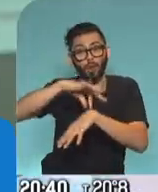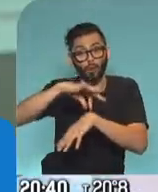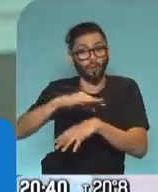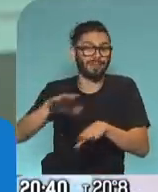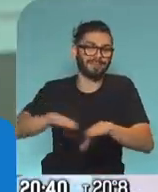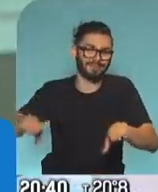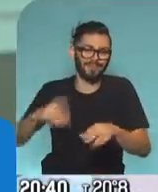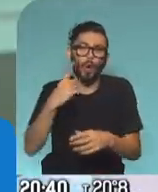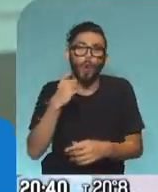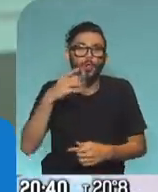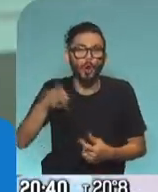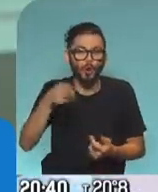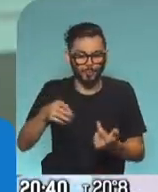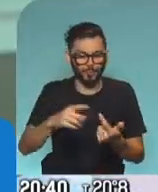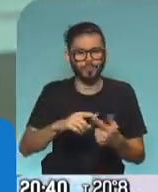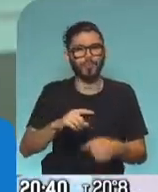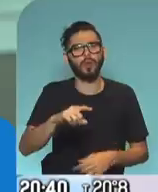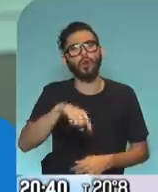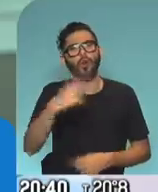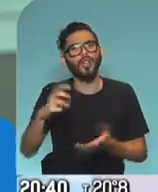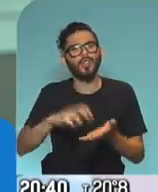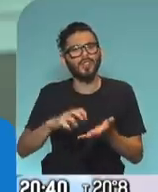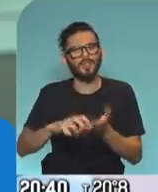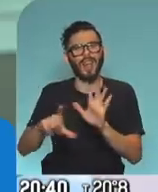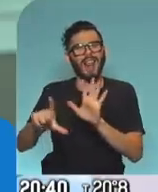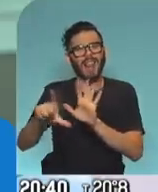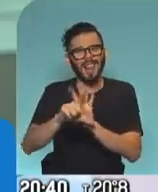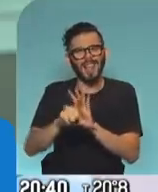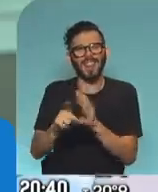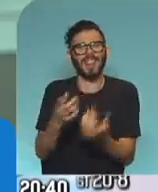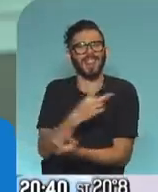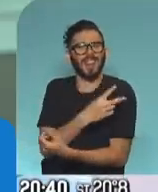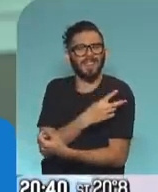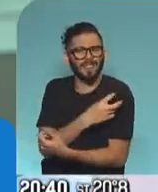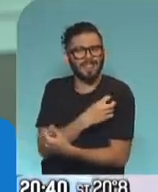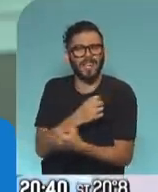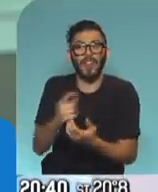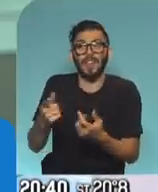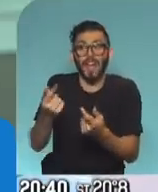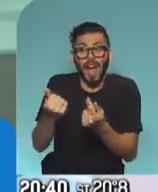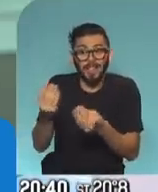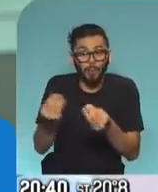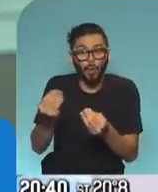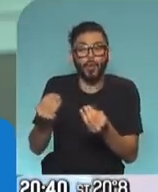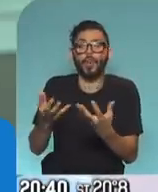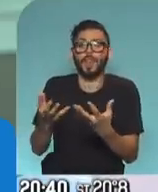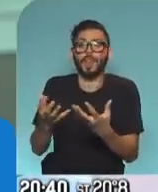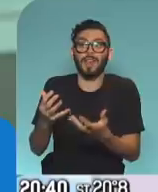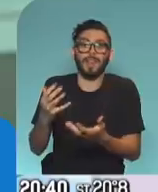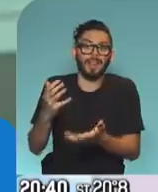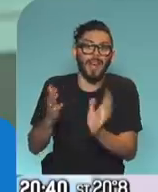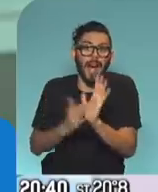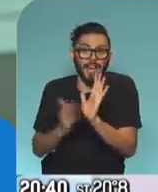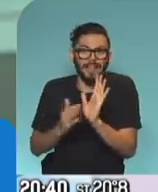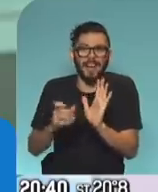noticia en la semana que es la promulgación de la Ley de Defensa de los activos del Fondo de Garantía de Sustentabilidad, para